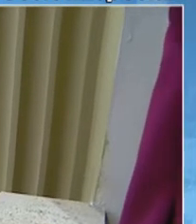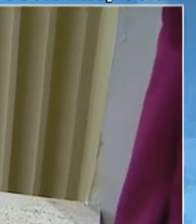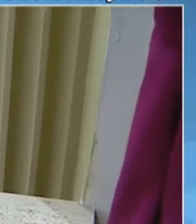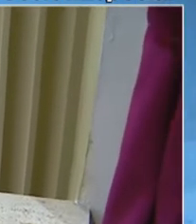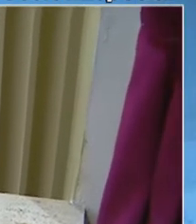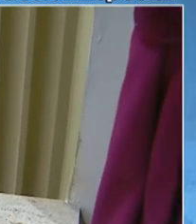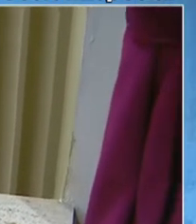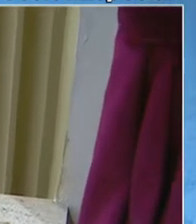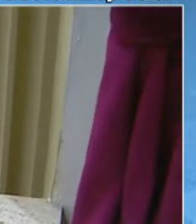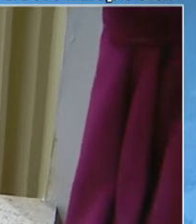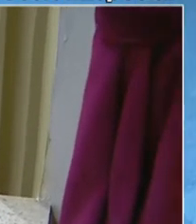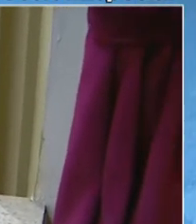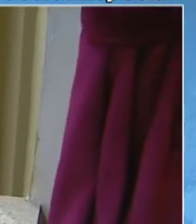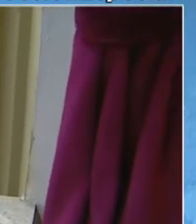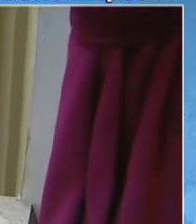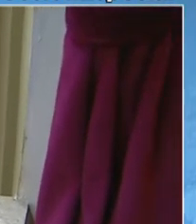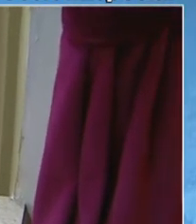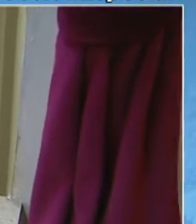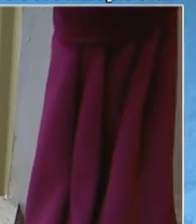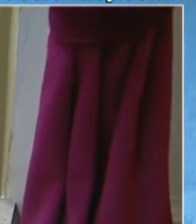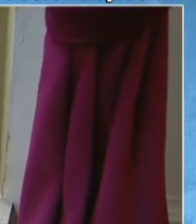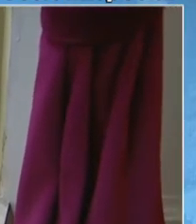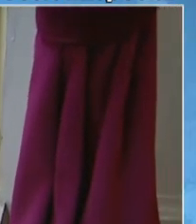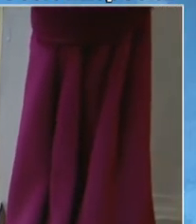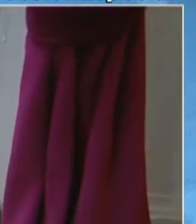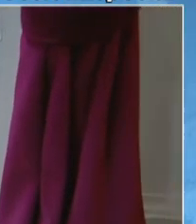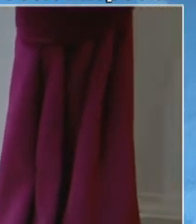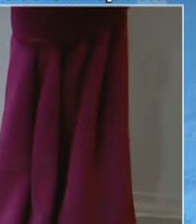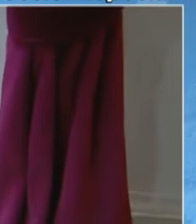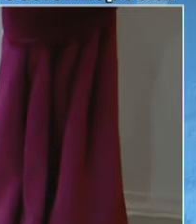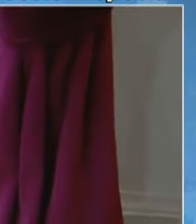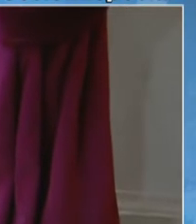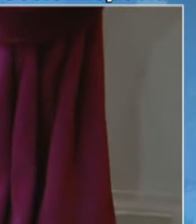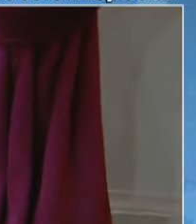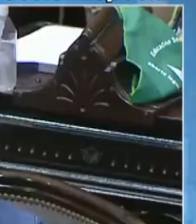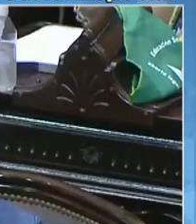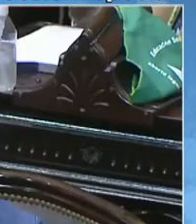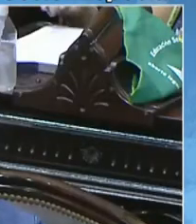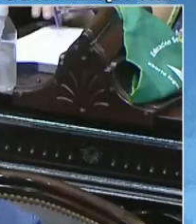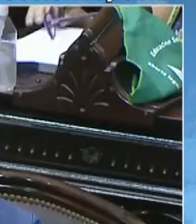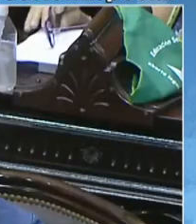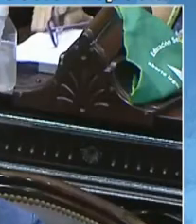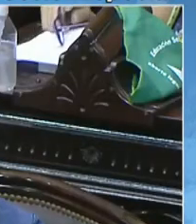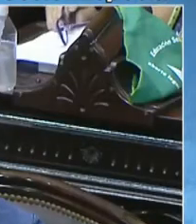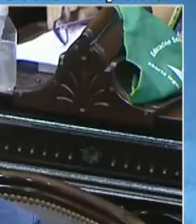claramente todo nuestro ordenamiento jurídico garantiza la vida desde la concepción.